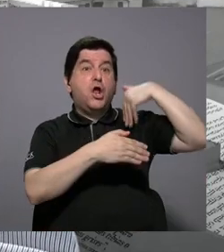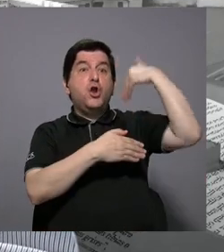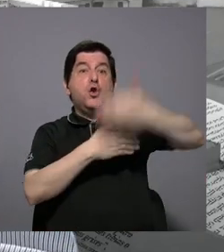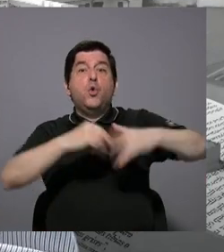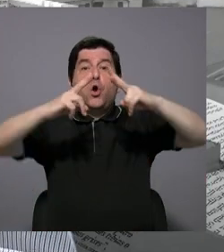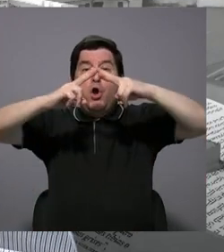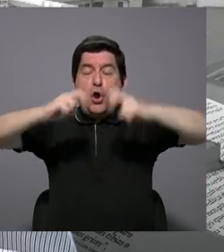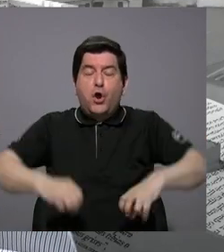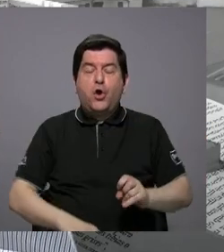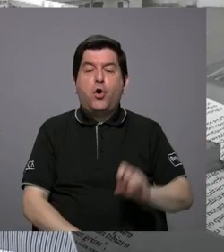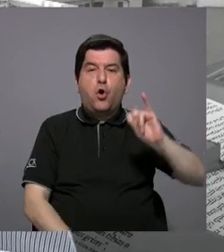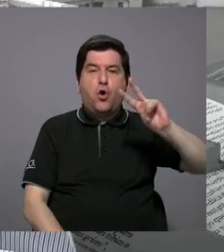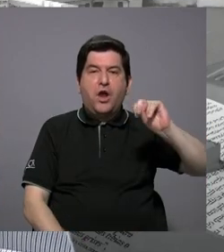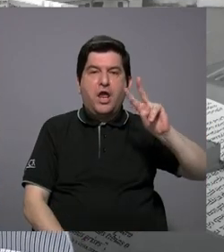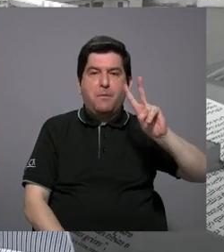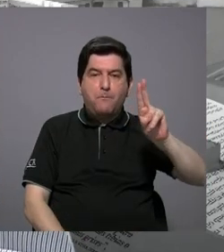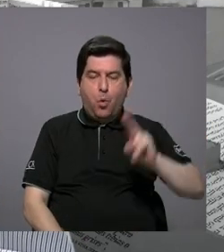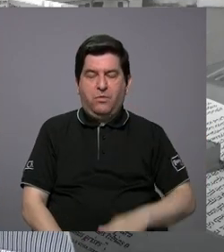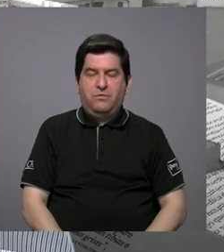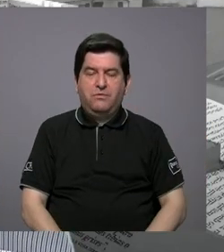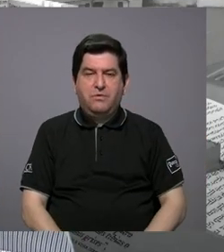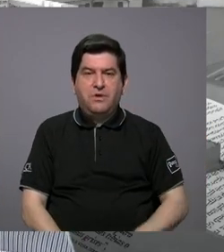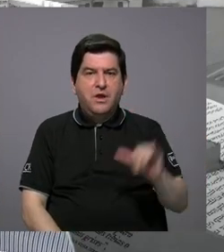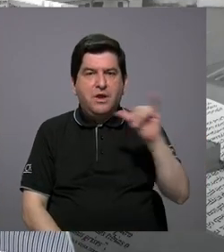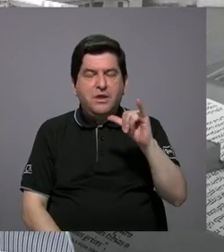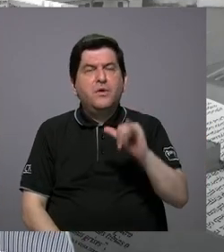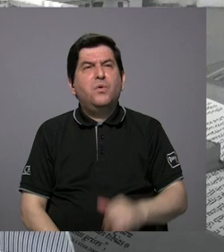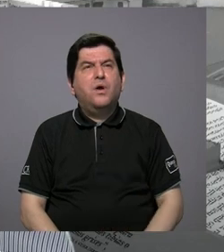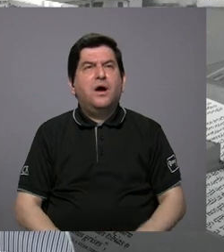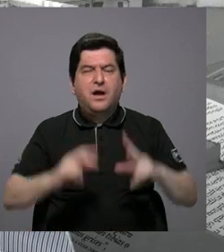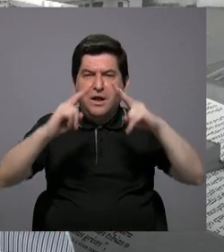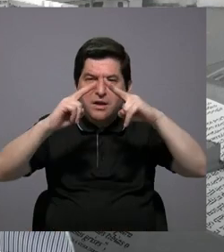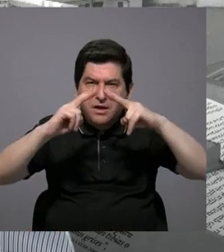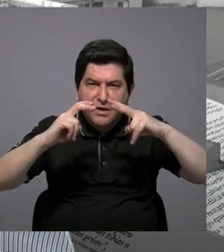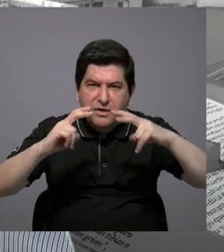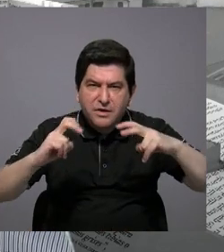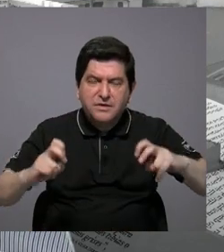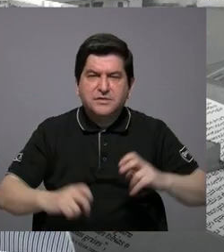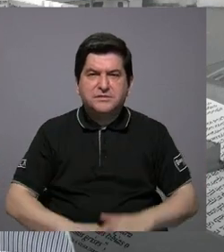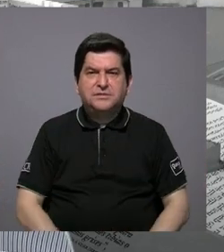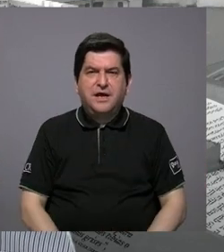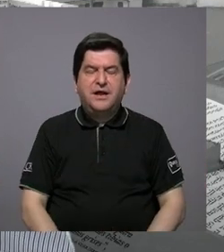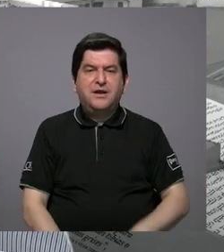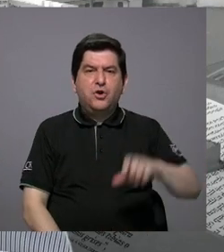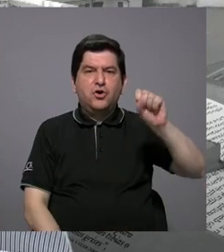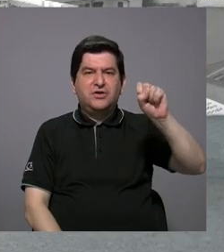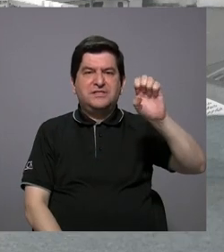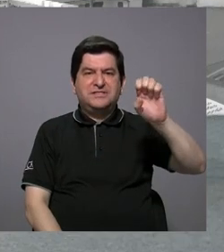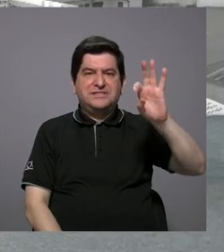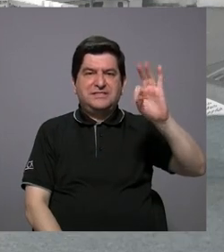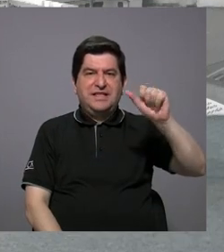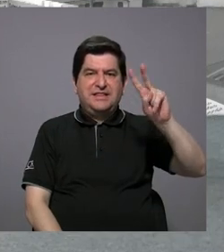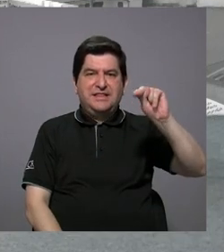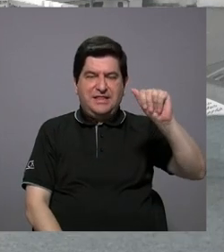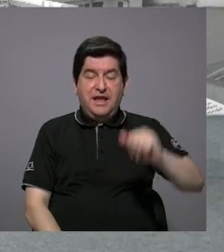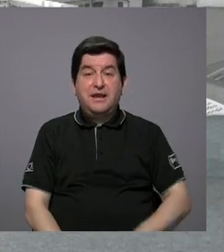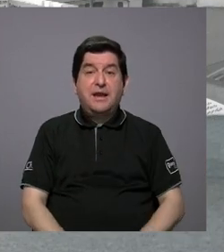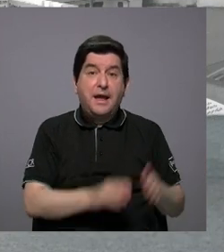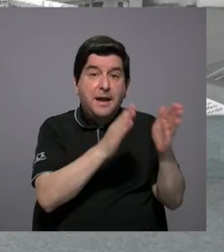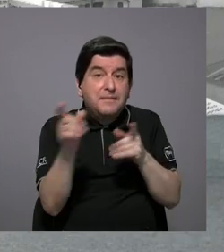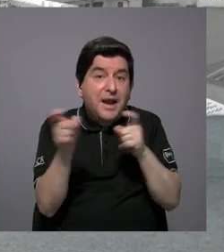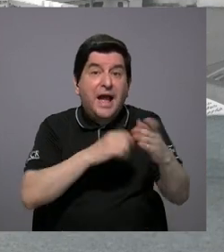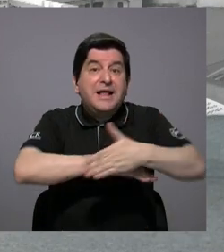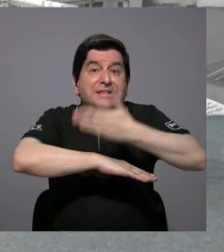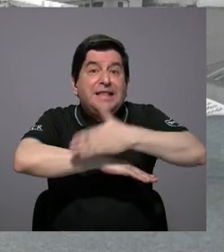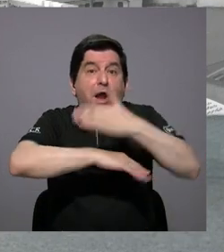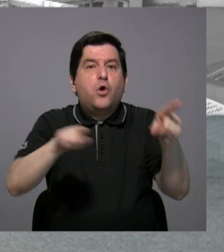lo revisa el INBU, lo revisa el CETENA y cuando es plan regulador